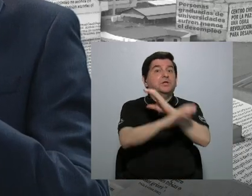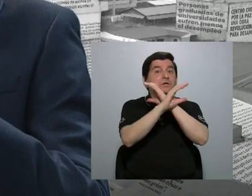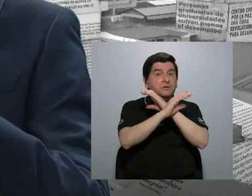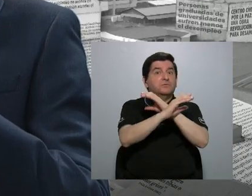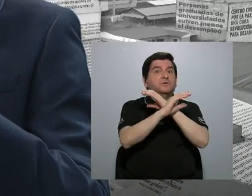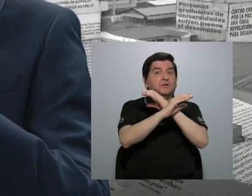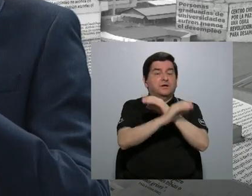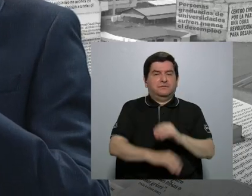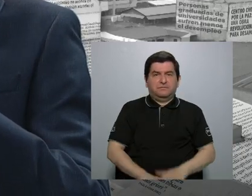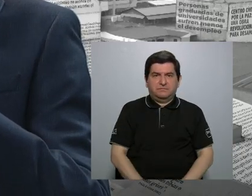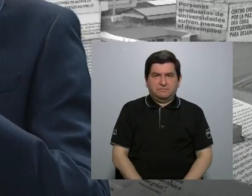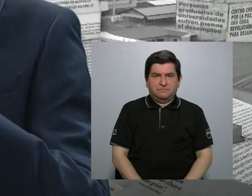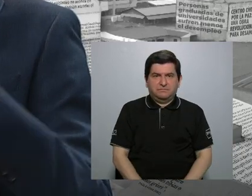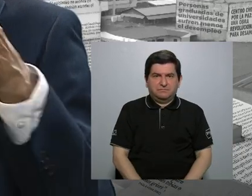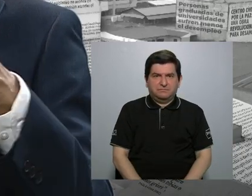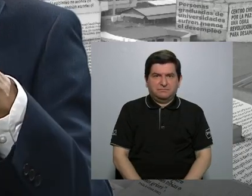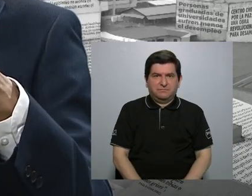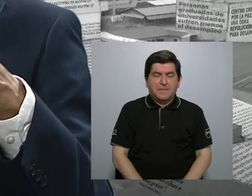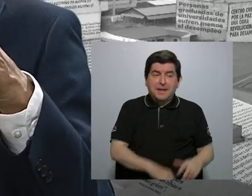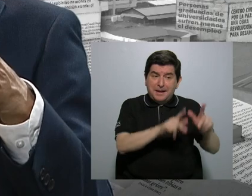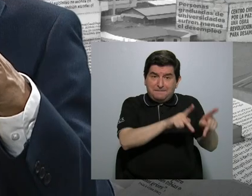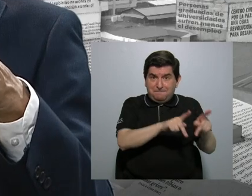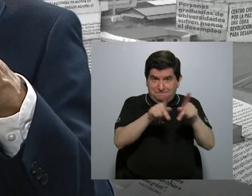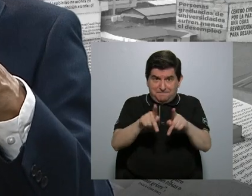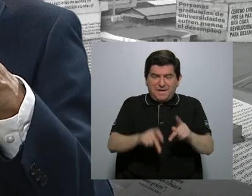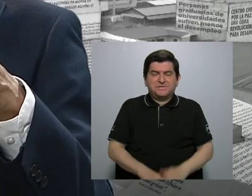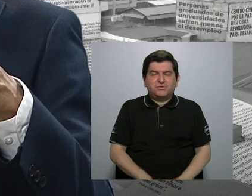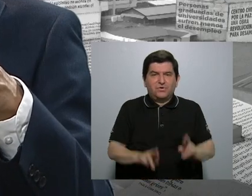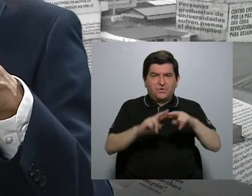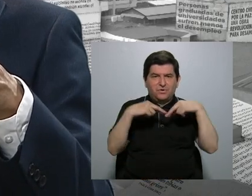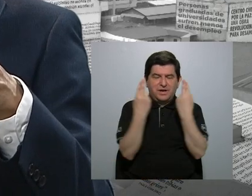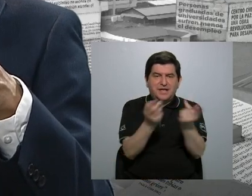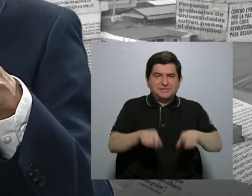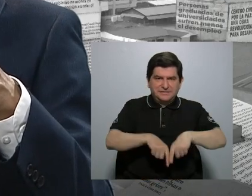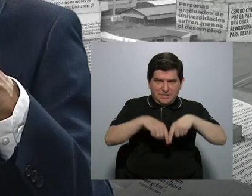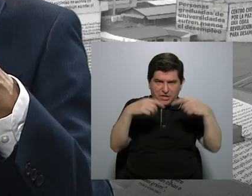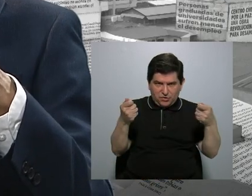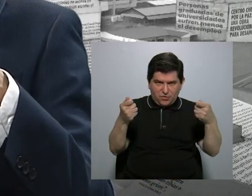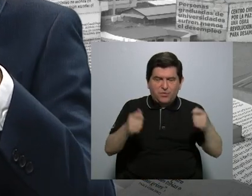cuando hay gente que en las conferencias de prensa